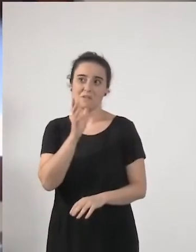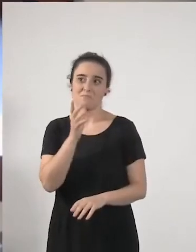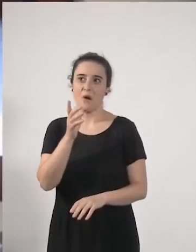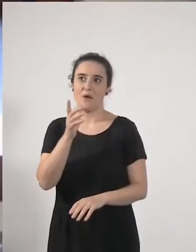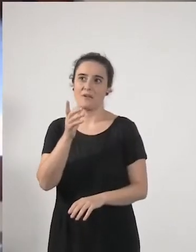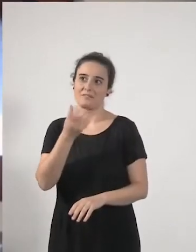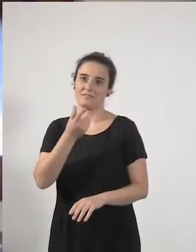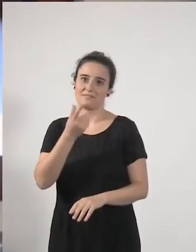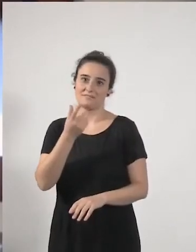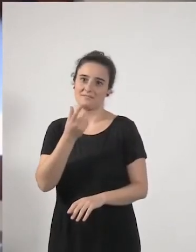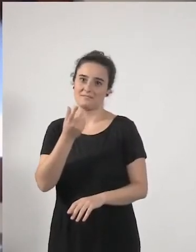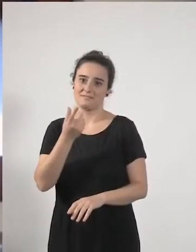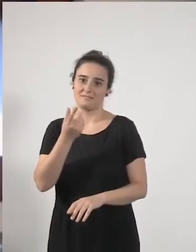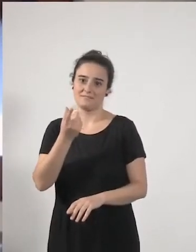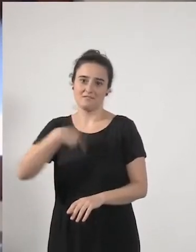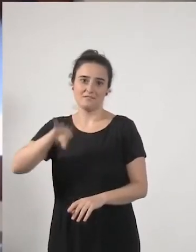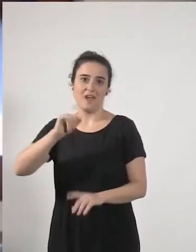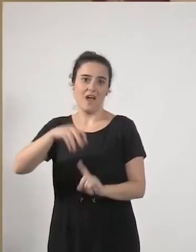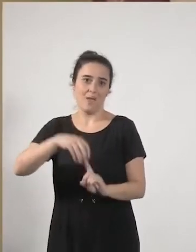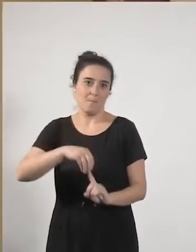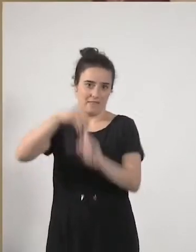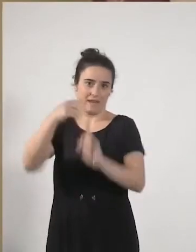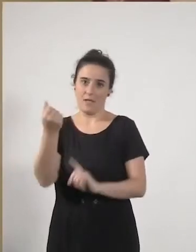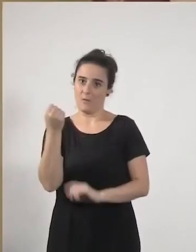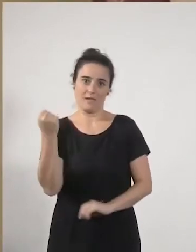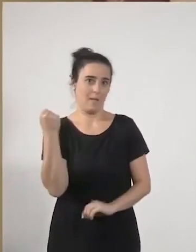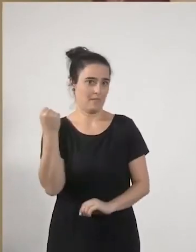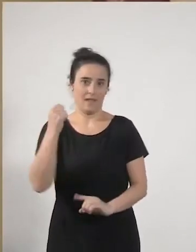pues justamente al patriarcado y al capitalismo